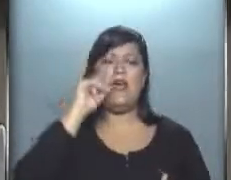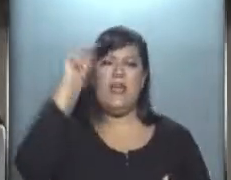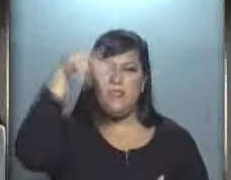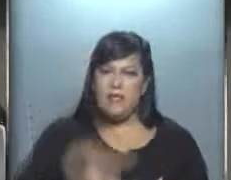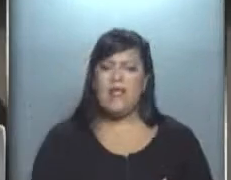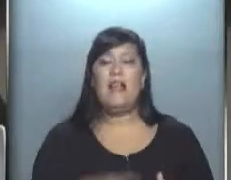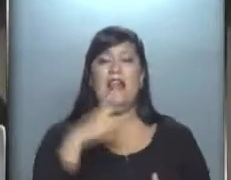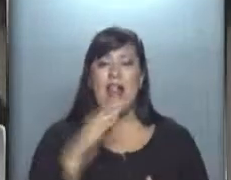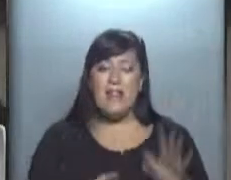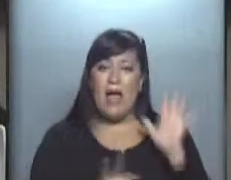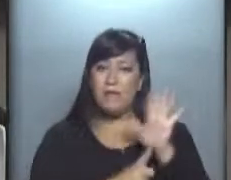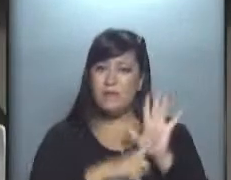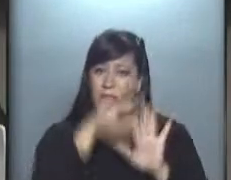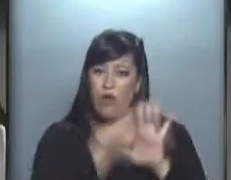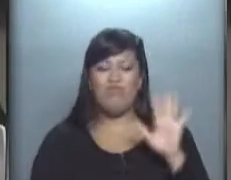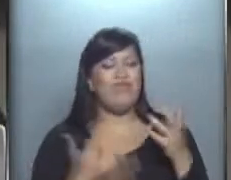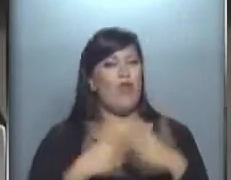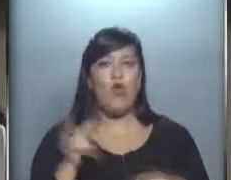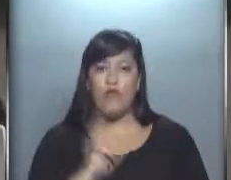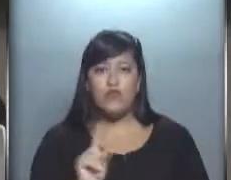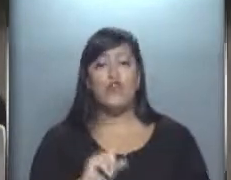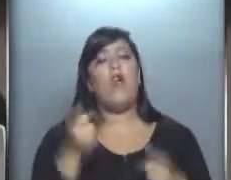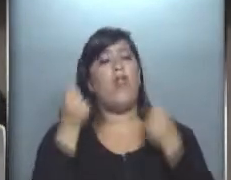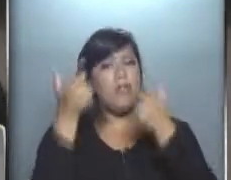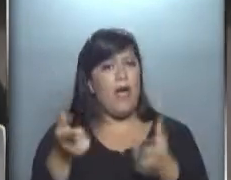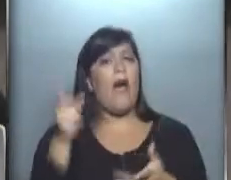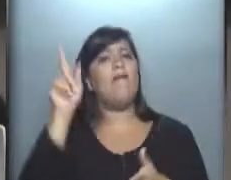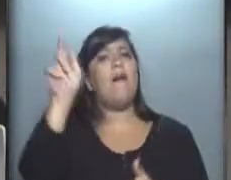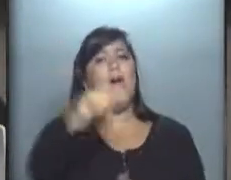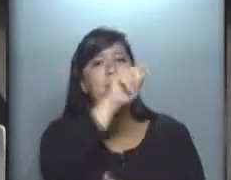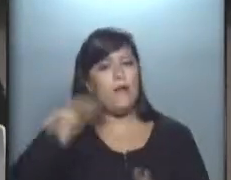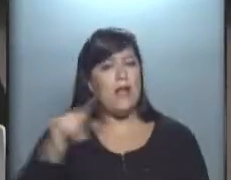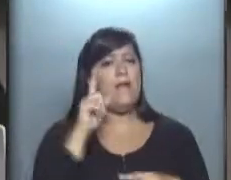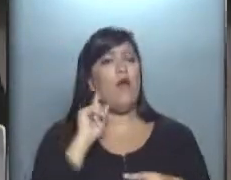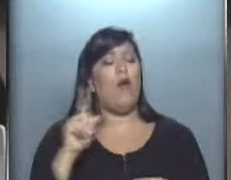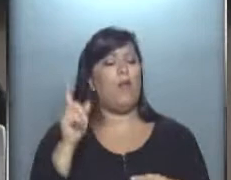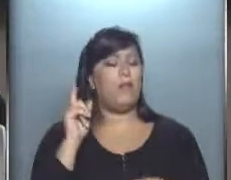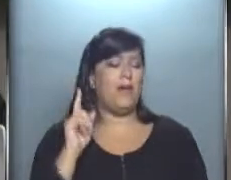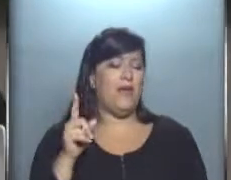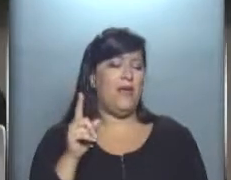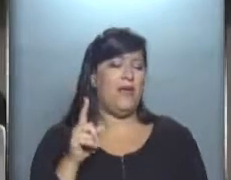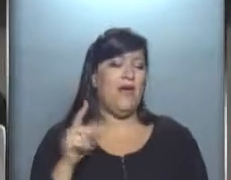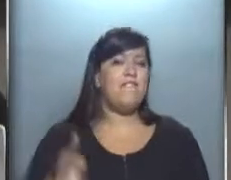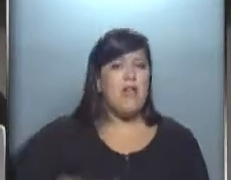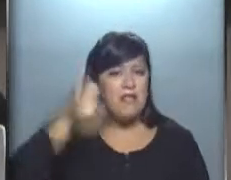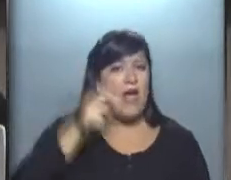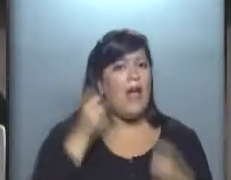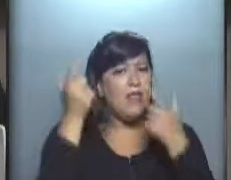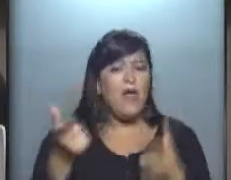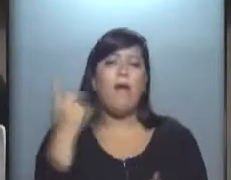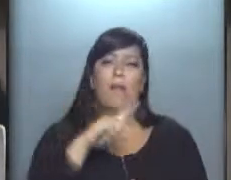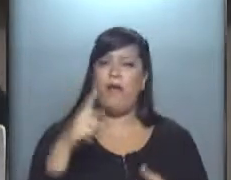no funcionó pese a que daba algunas ventajas para el mercado inmobiliario bastante importantes, una especie de sustituto del dólar con lo cual